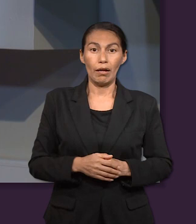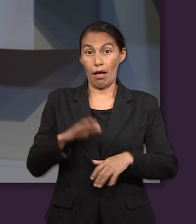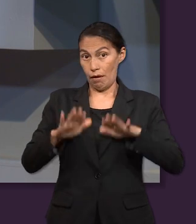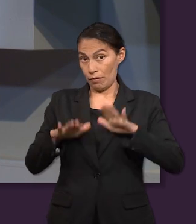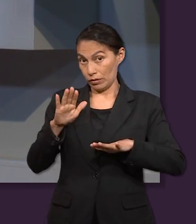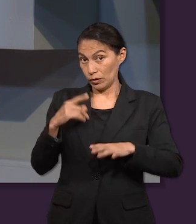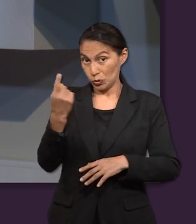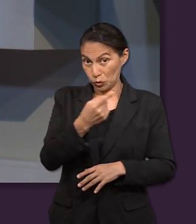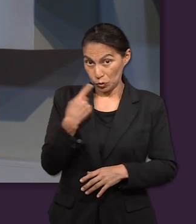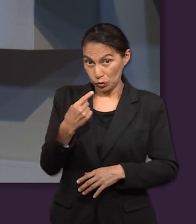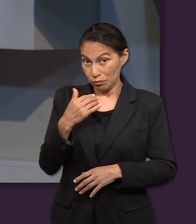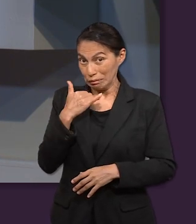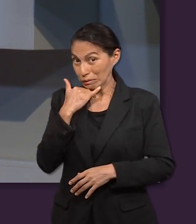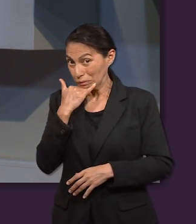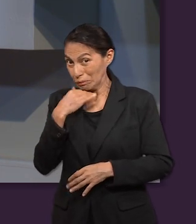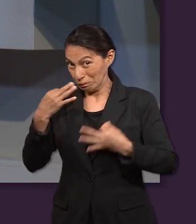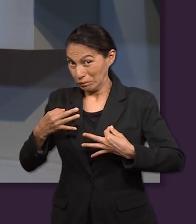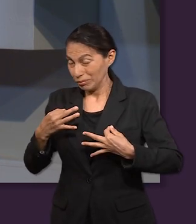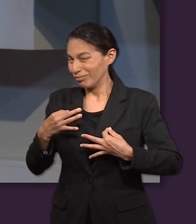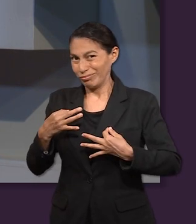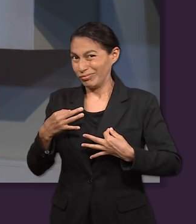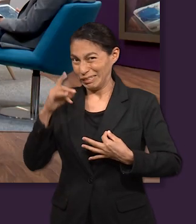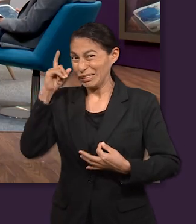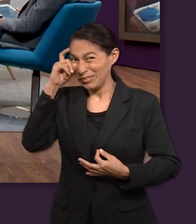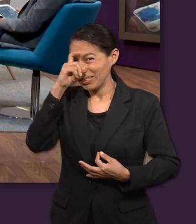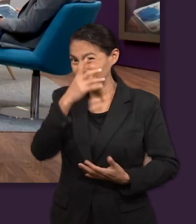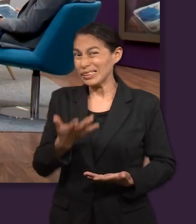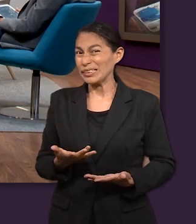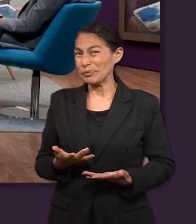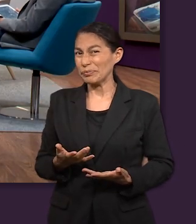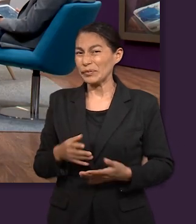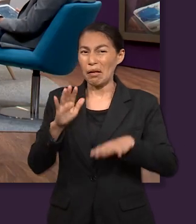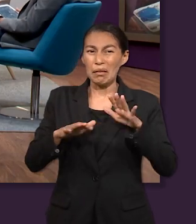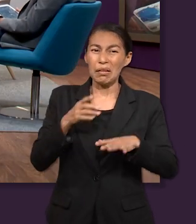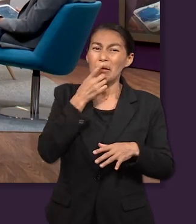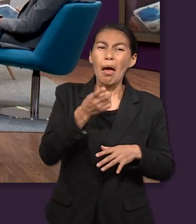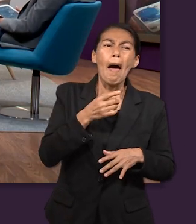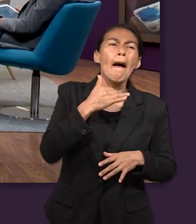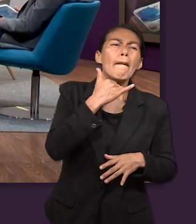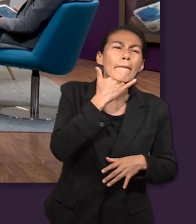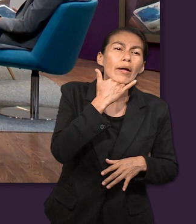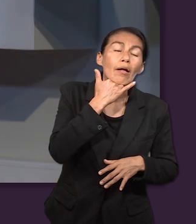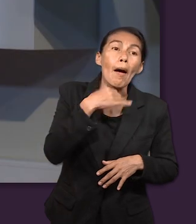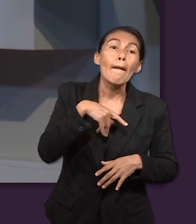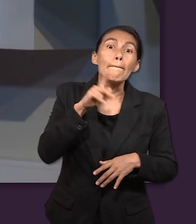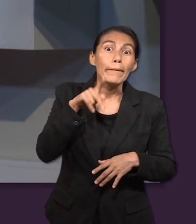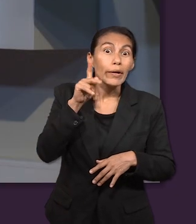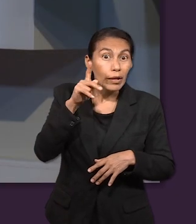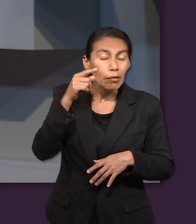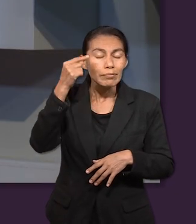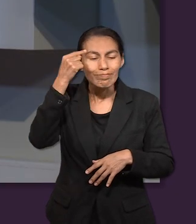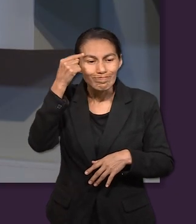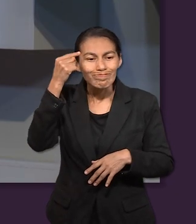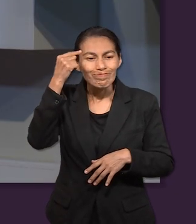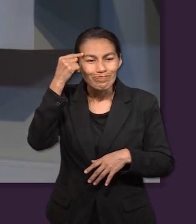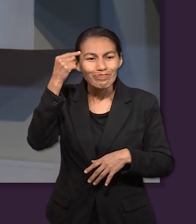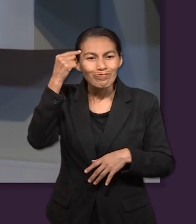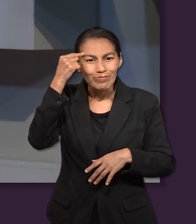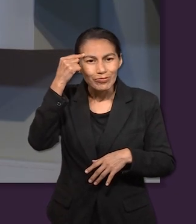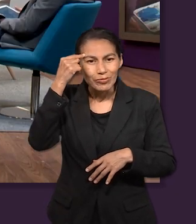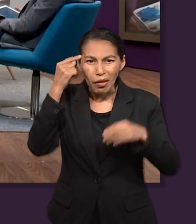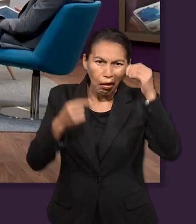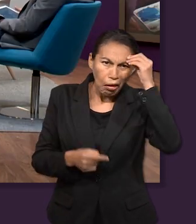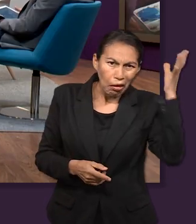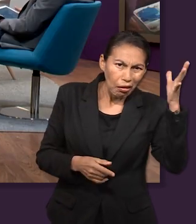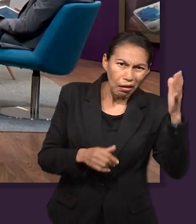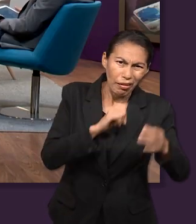veces experimentar el perdón es un poco difícil. Te perdono, pero no se me olvida. No sé si ustedes han escuchado esa expresión o la han visto, la han